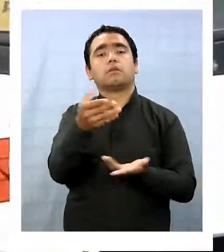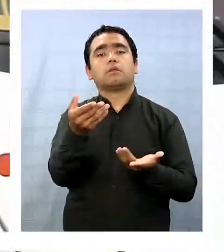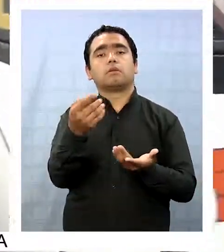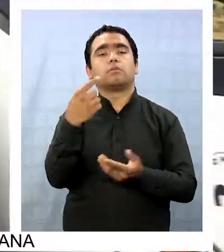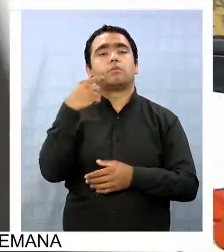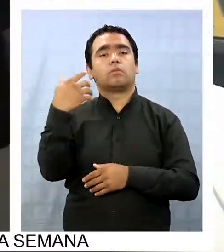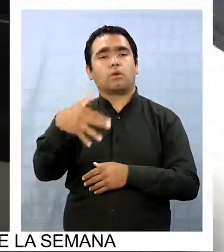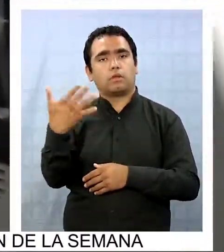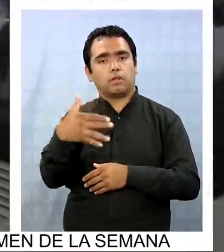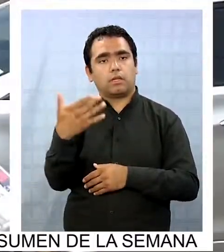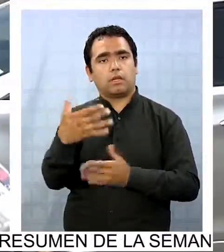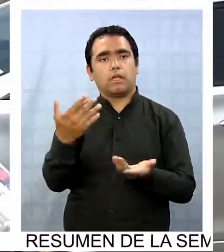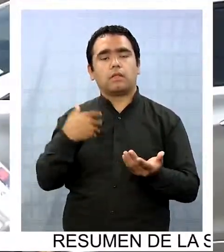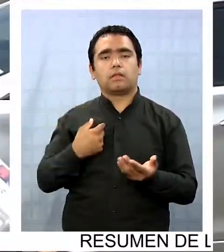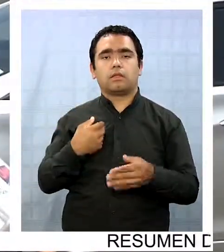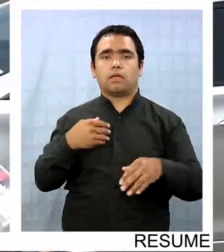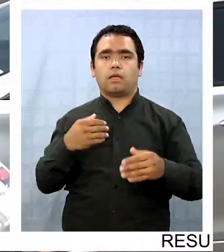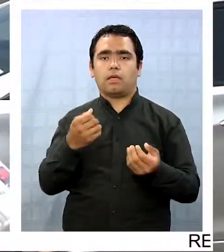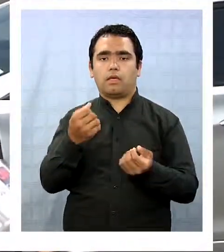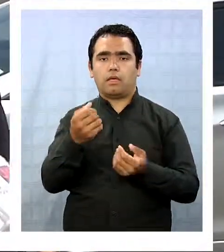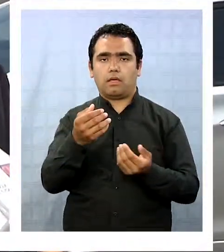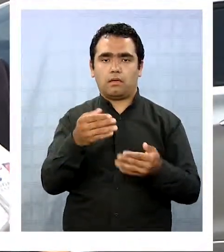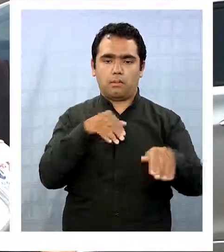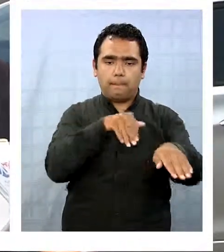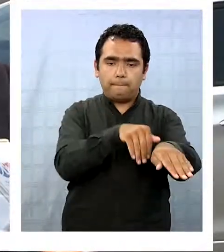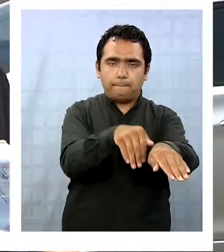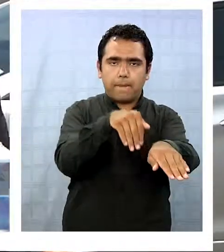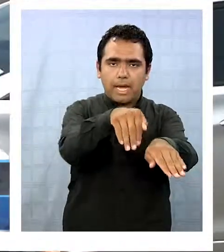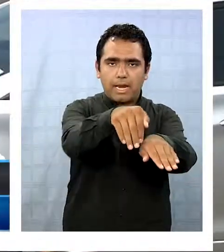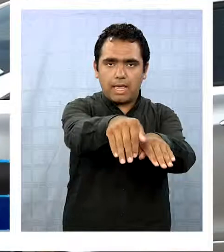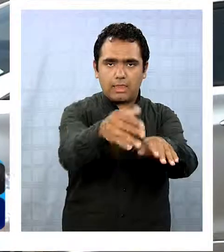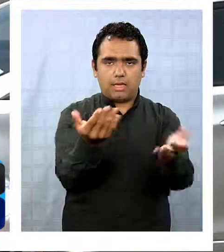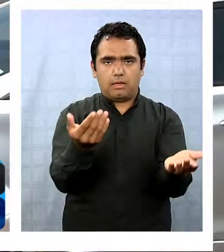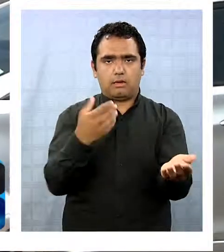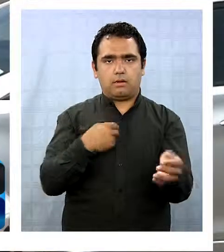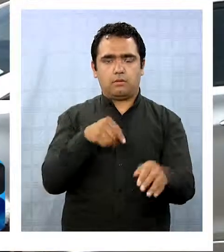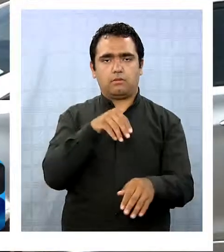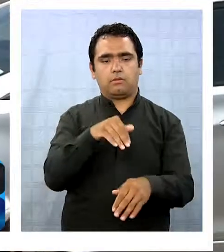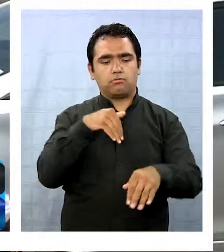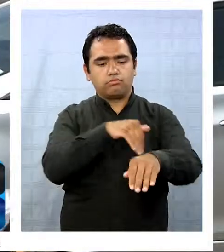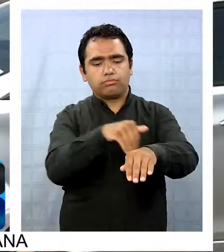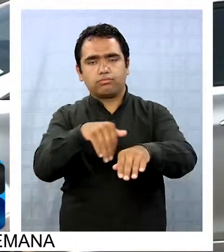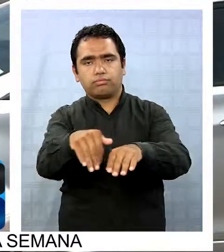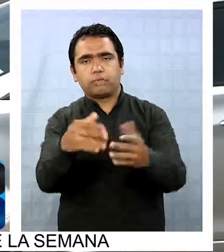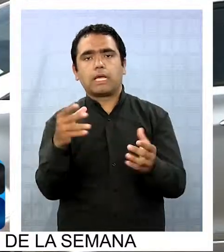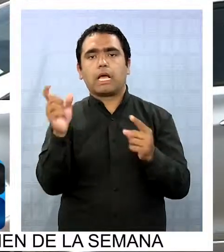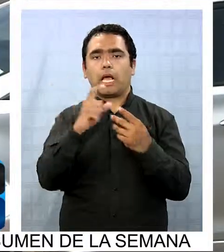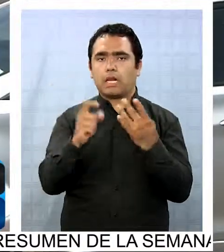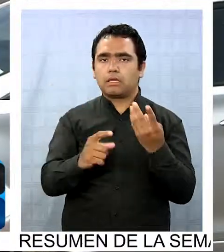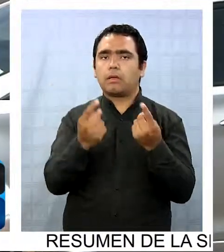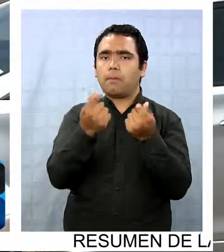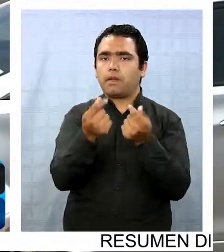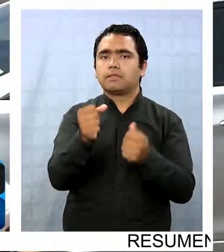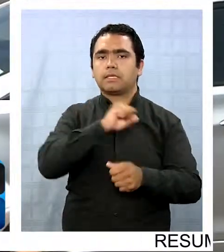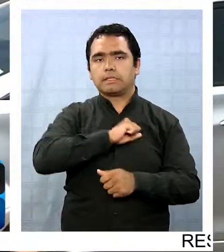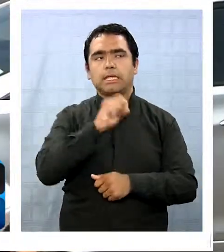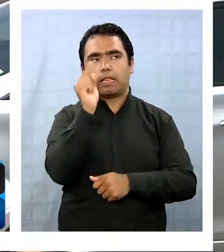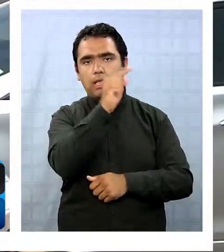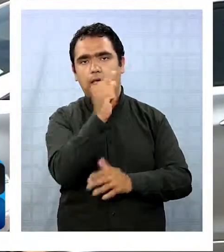una cantidad importante de paraderos, paraderos con unas características muy parecidas a las que hay en Santiago,